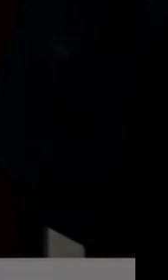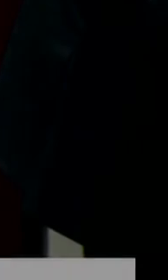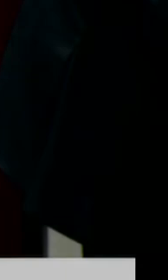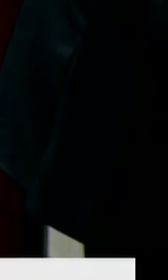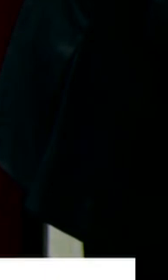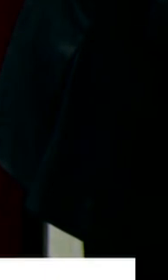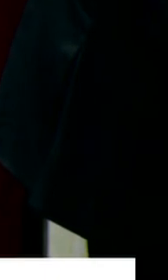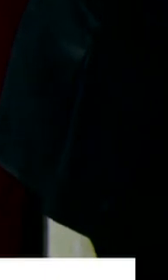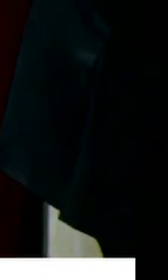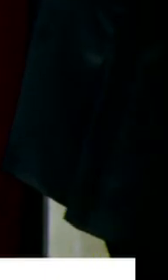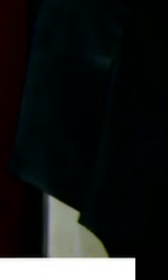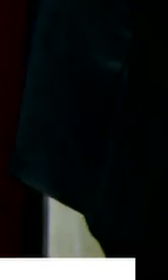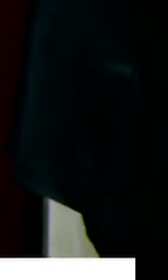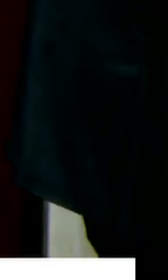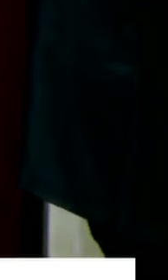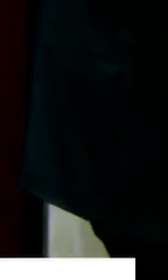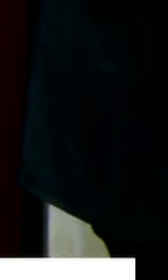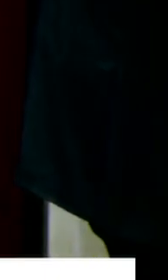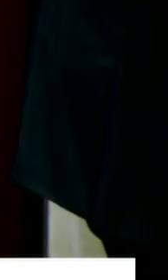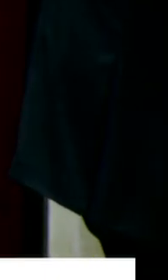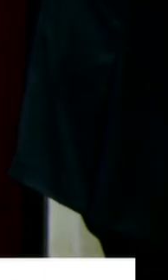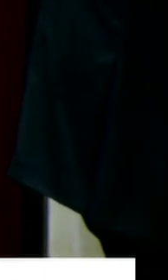Tiene la palabra el diputado Ricardo Huelbach.